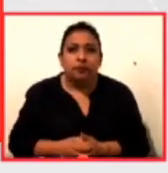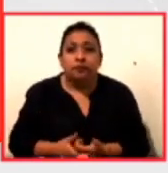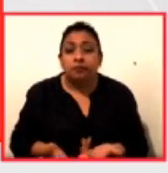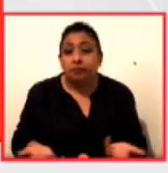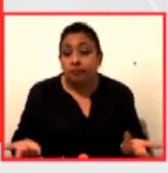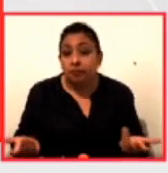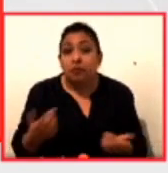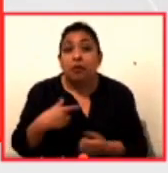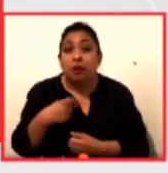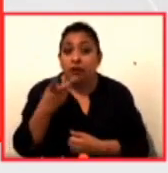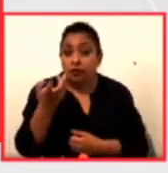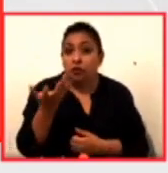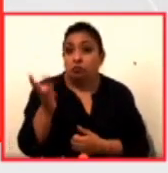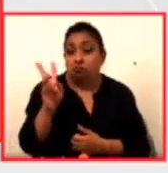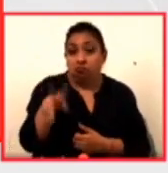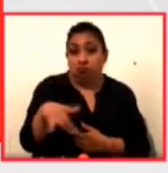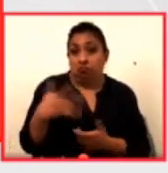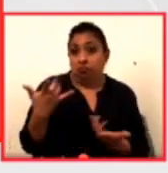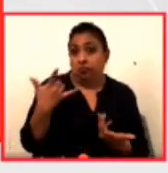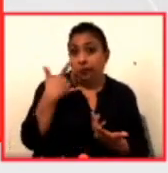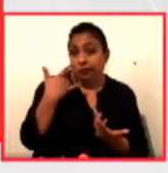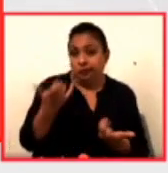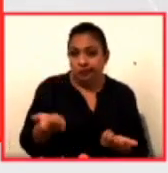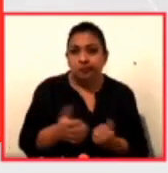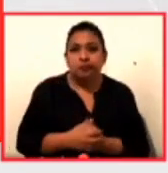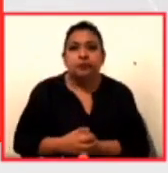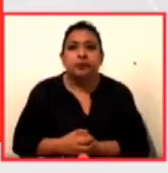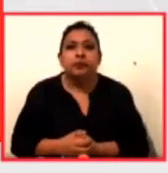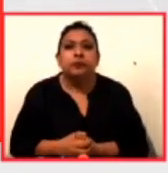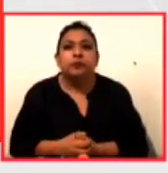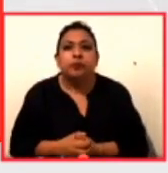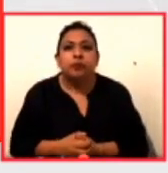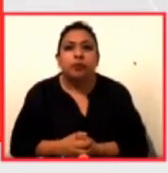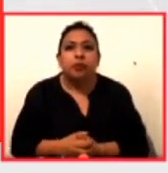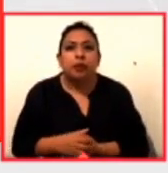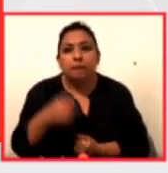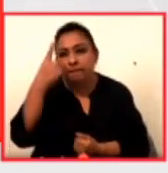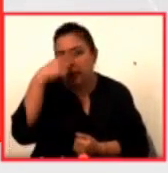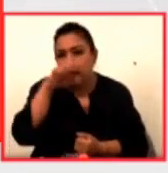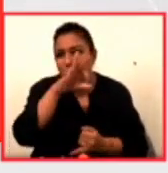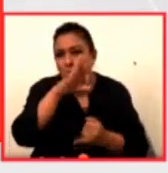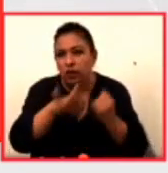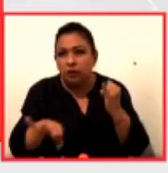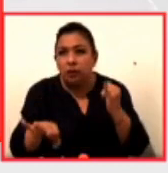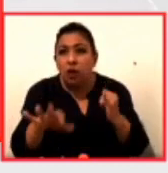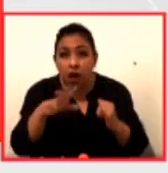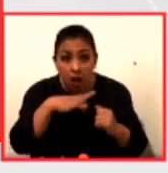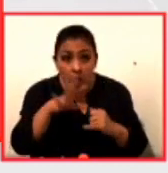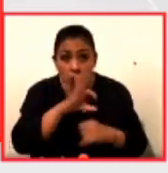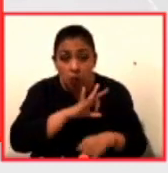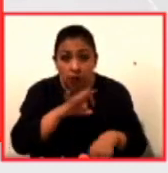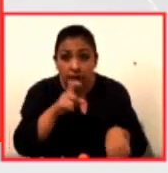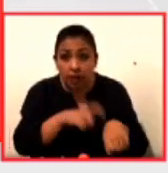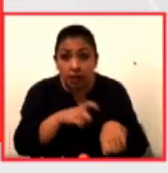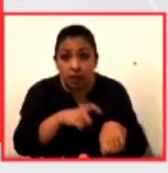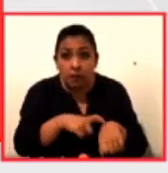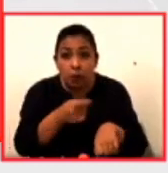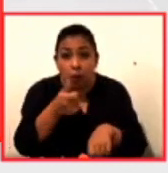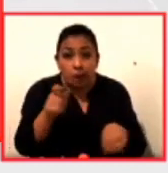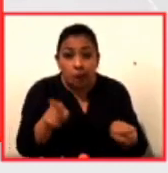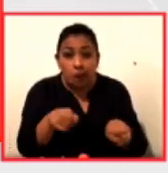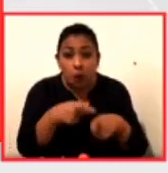pues llama muchísimo la atención y bueno tenemos para irnos no sé si tenemos oportunidad de un poquito de